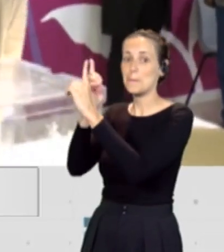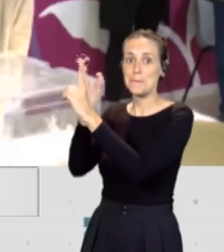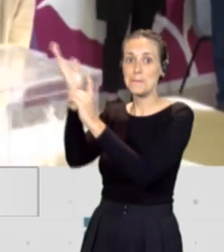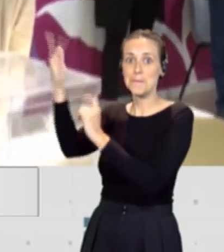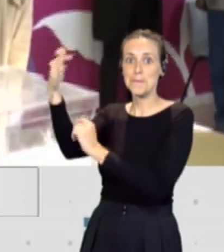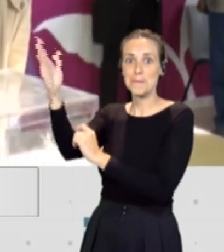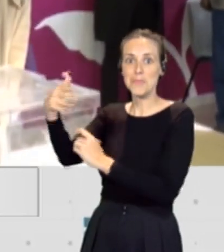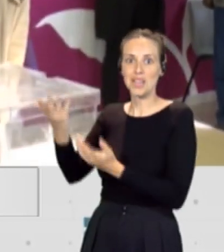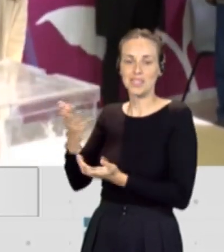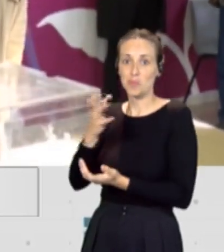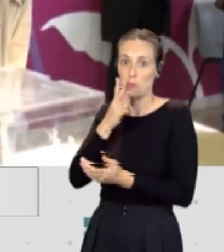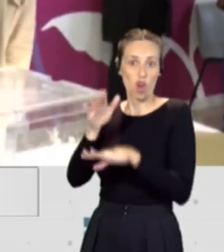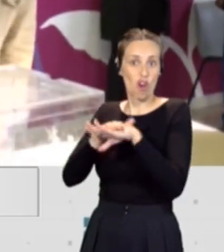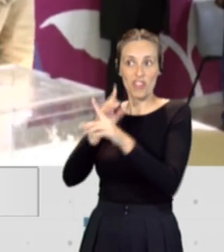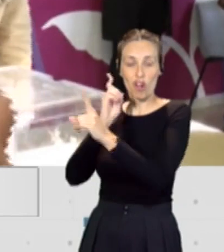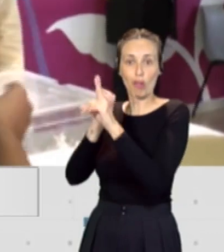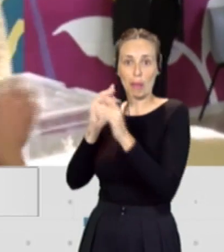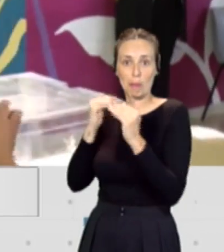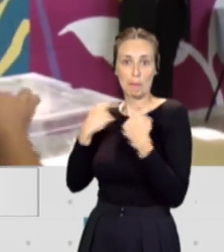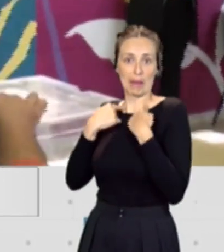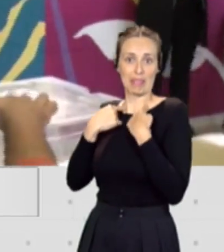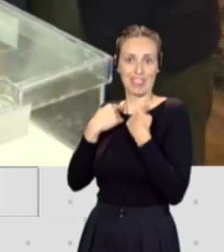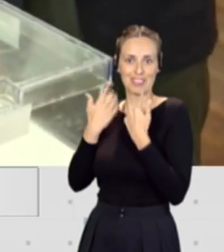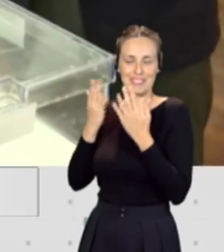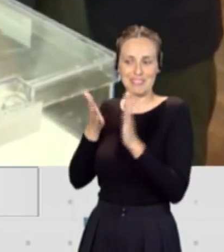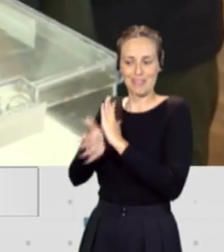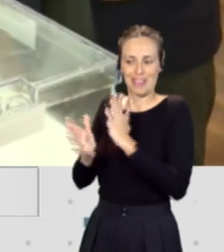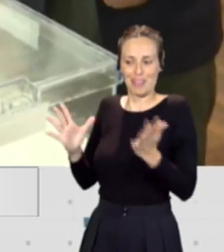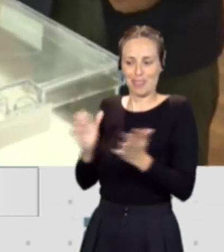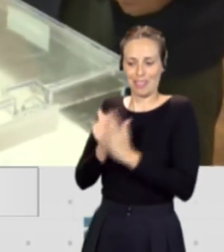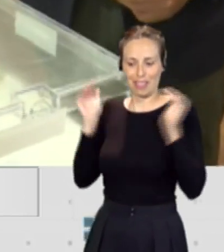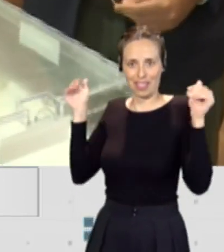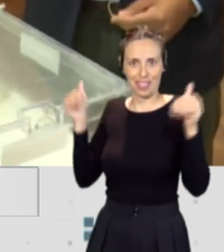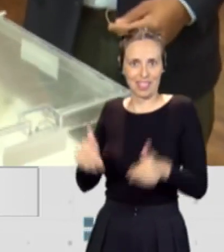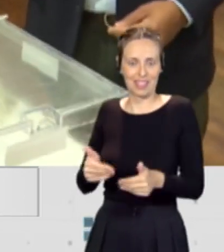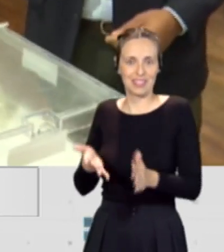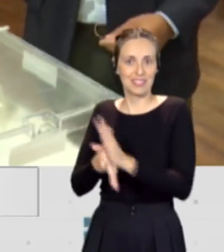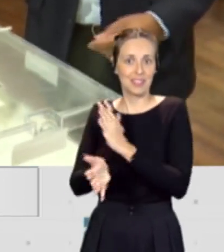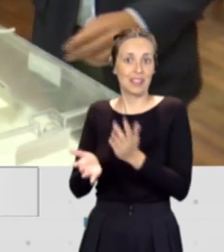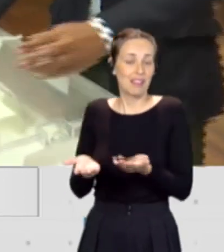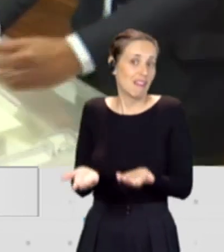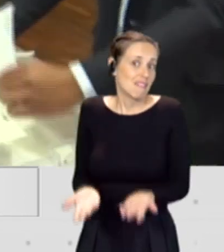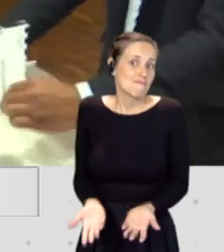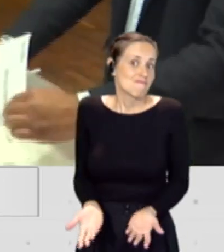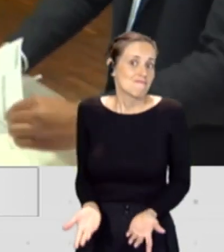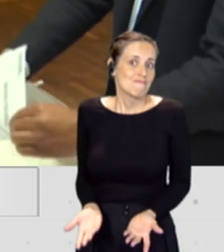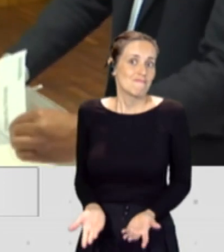la han perdido, pues pierden todo, digamos, pierden gran parte de su